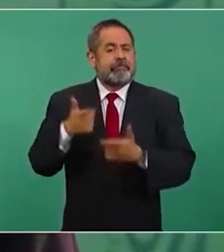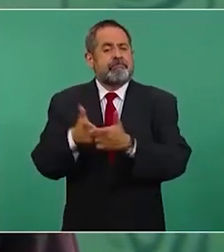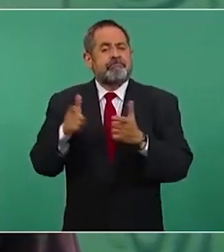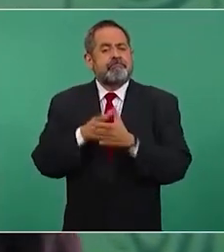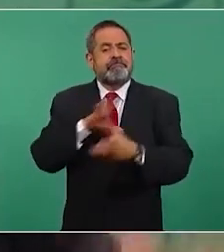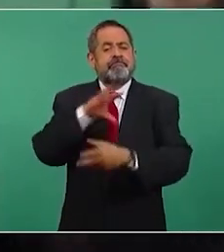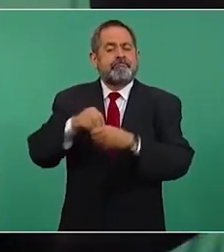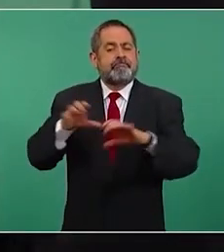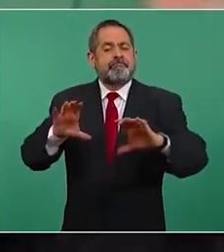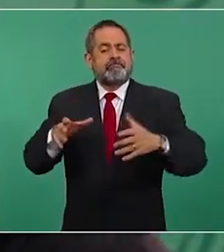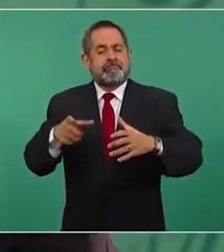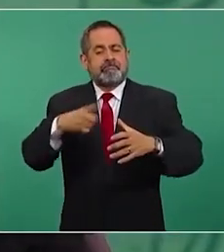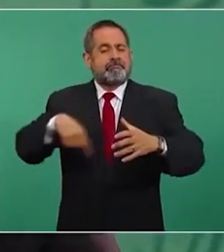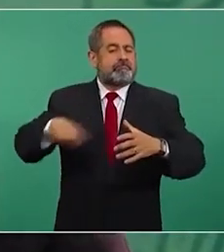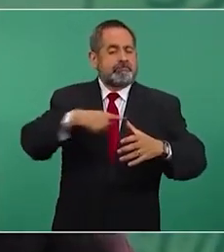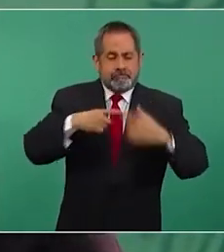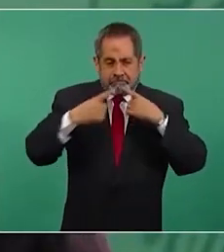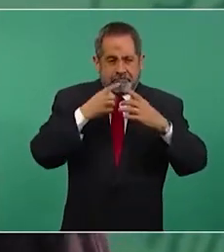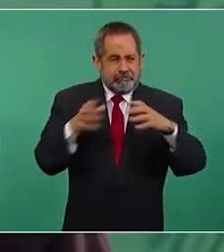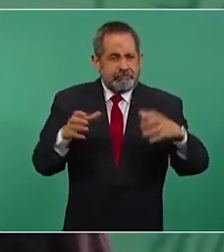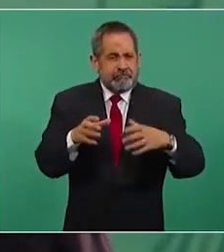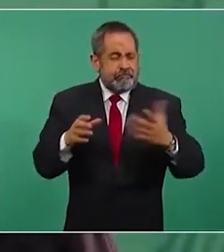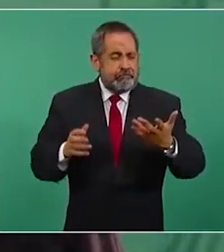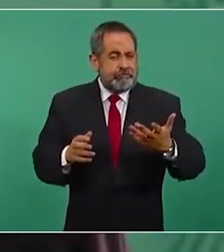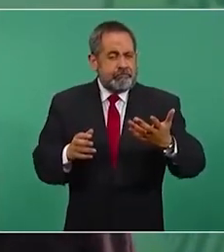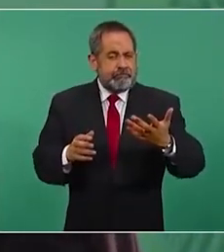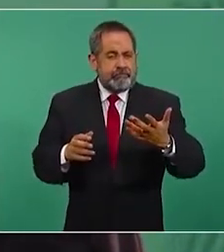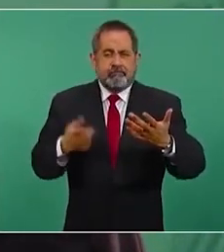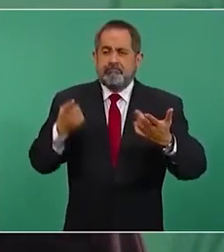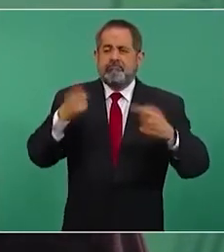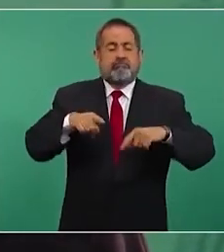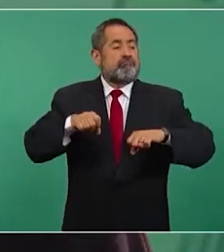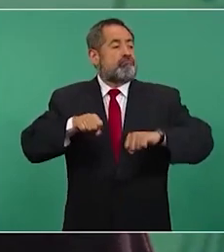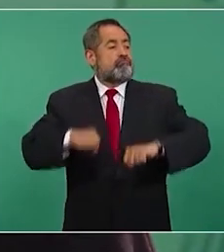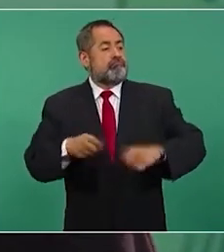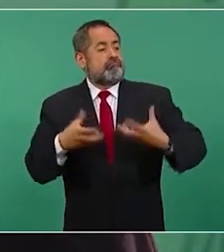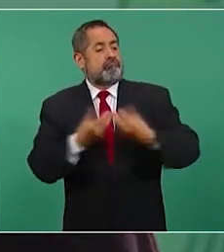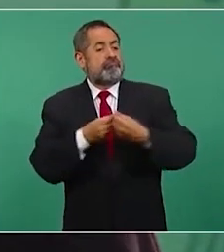de los mandamás